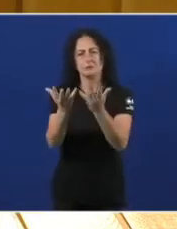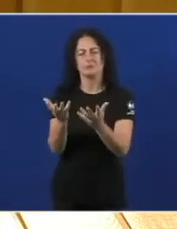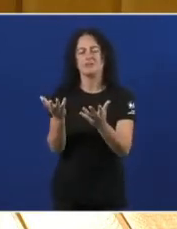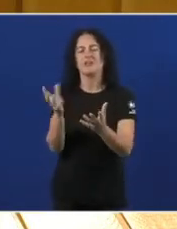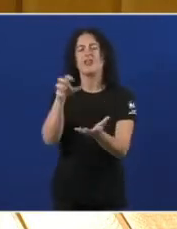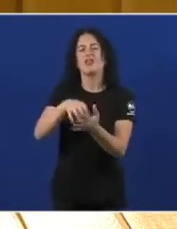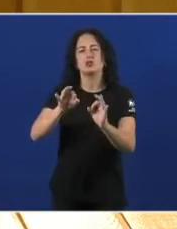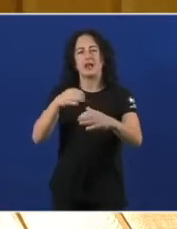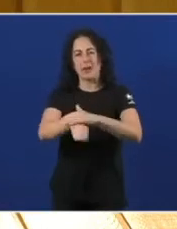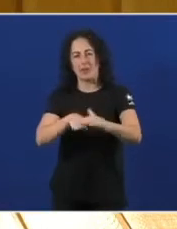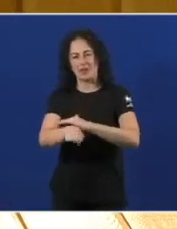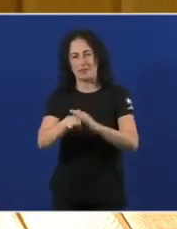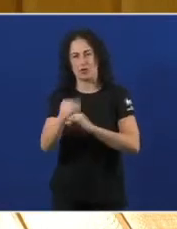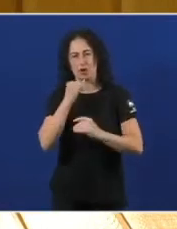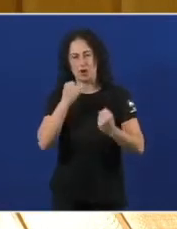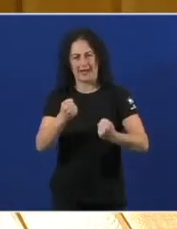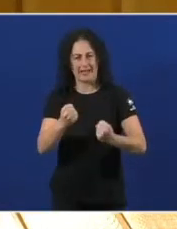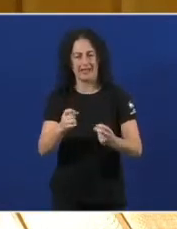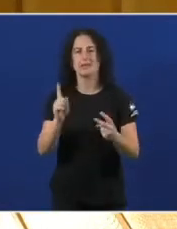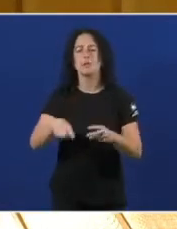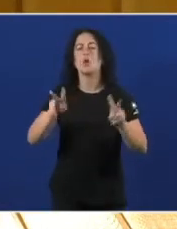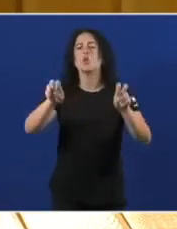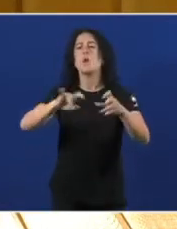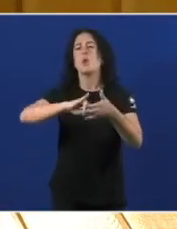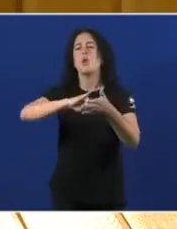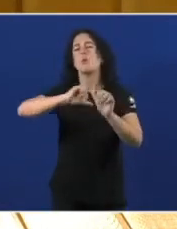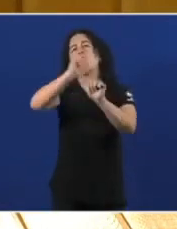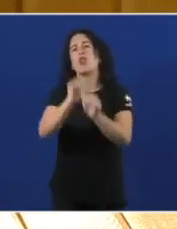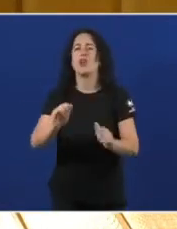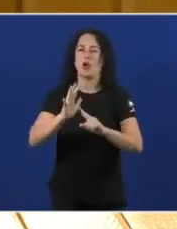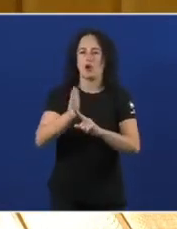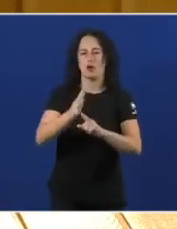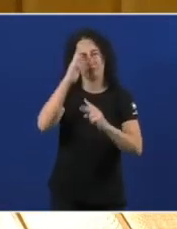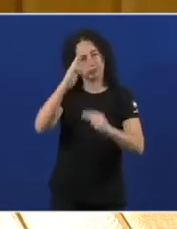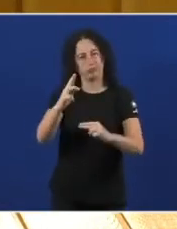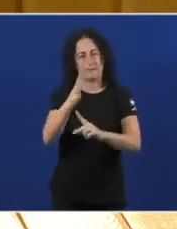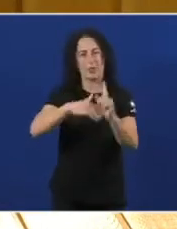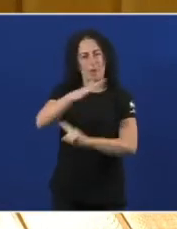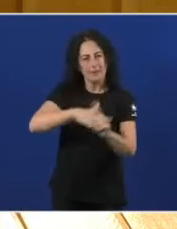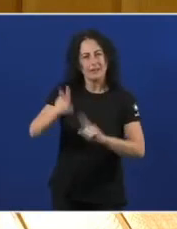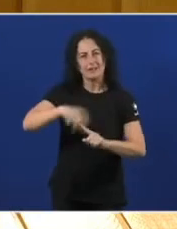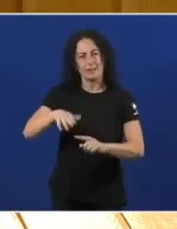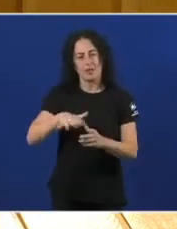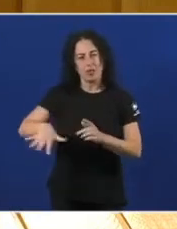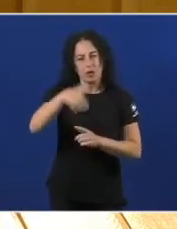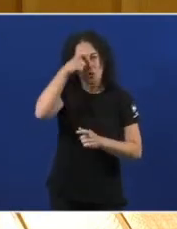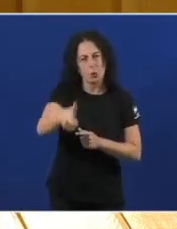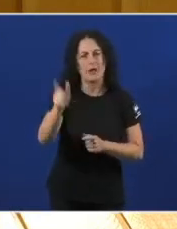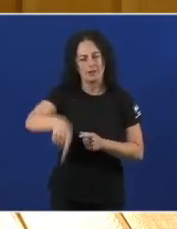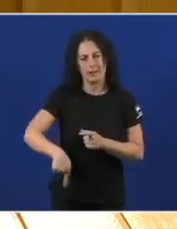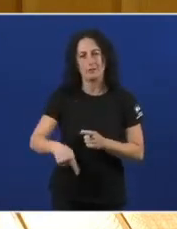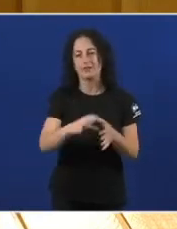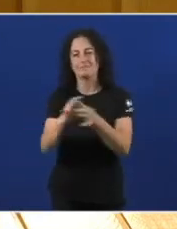De enerxía Un novo modelo eólico Que respete O medio ambiente Que respete O medio rural Que se vincule A proxectos